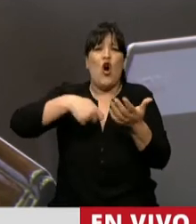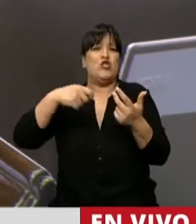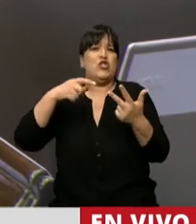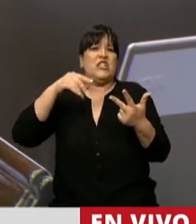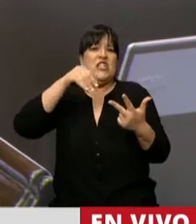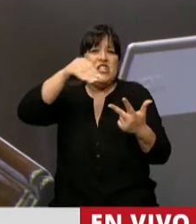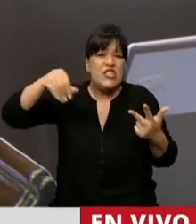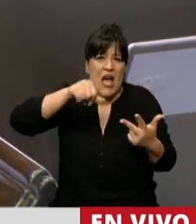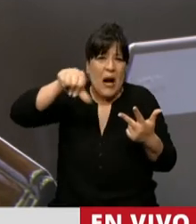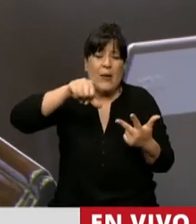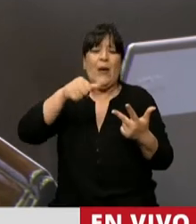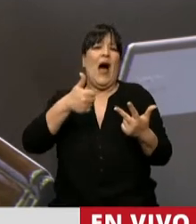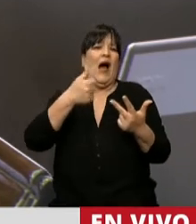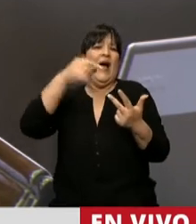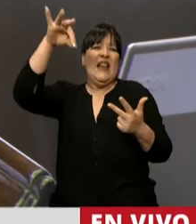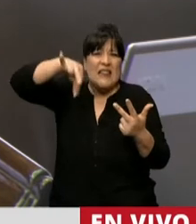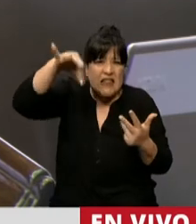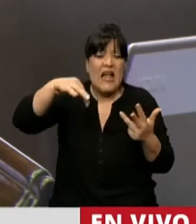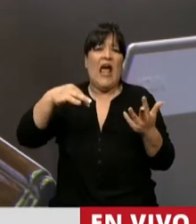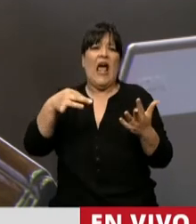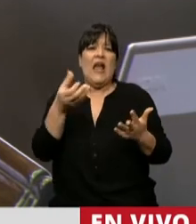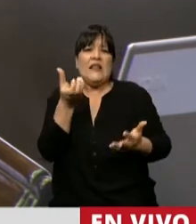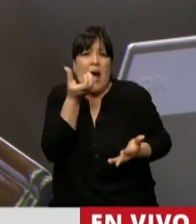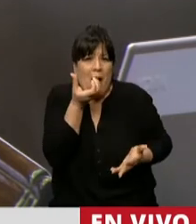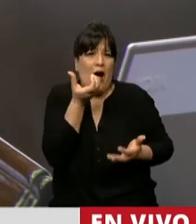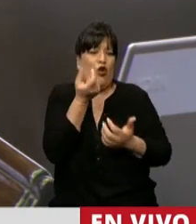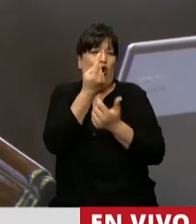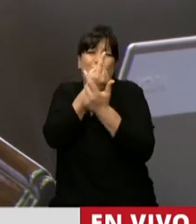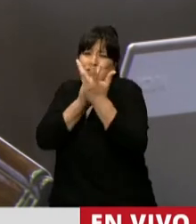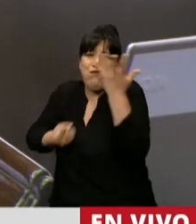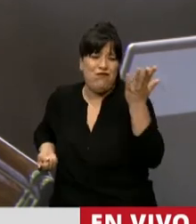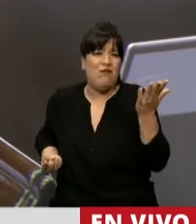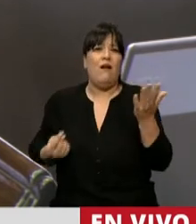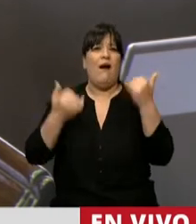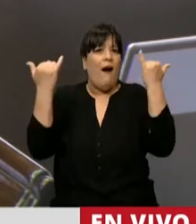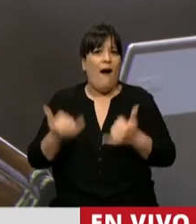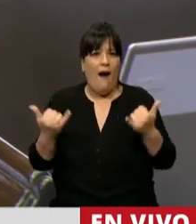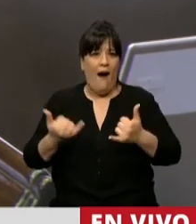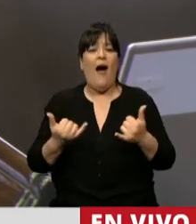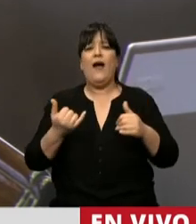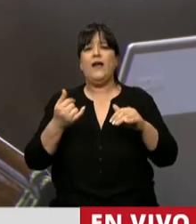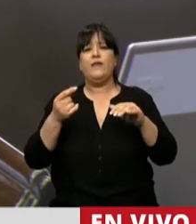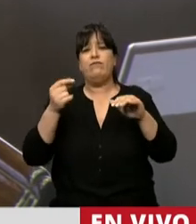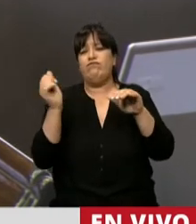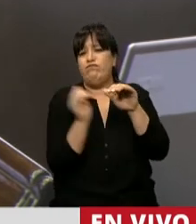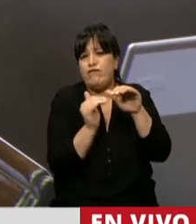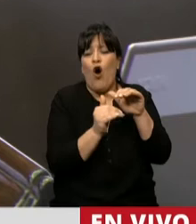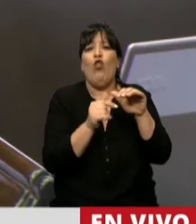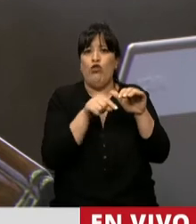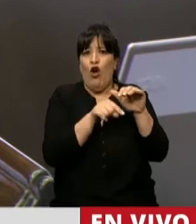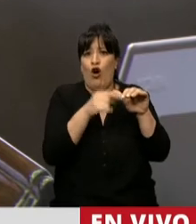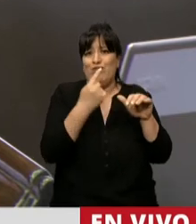del té, del tabaco, digamos, que es el único sector que tiene un fondo compensador que realmente ha